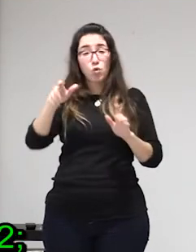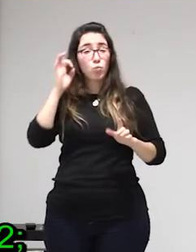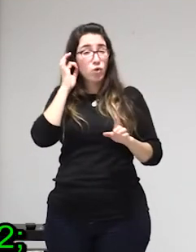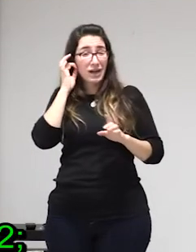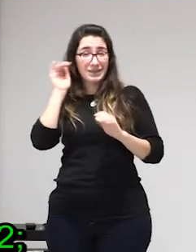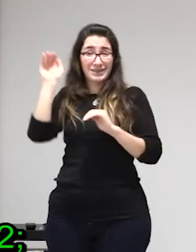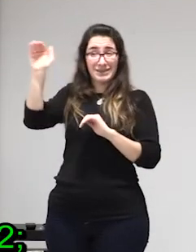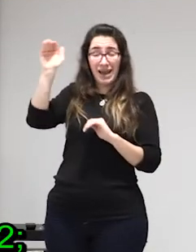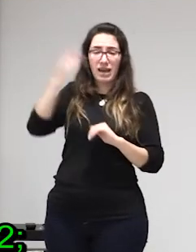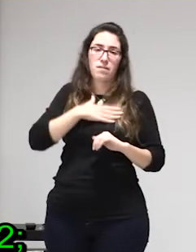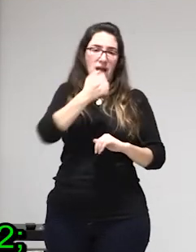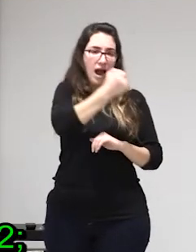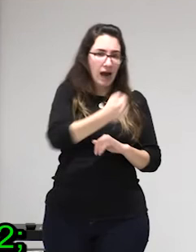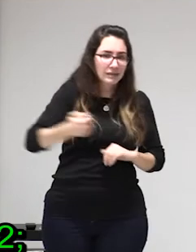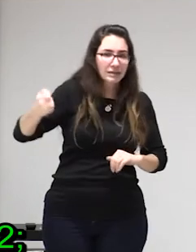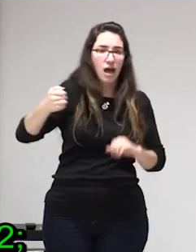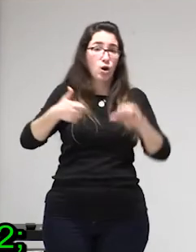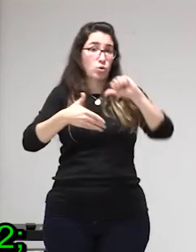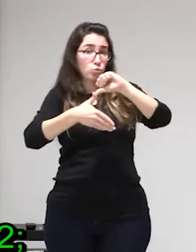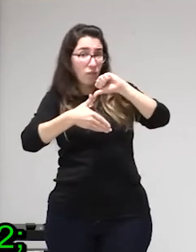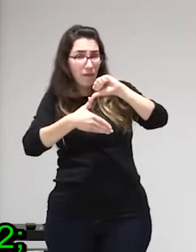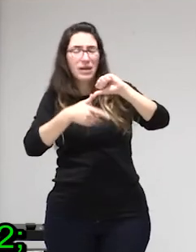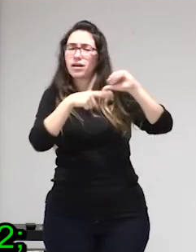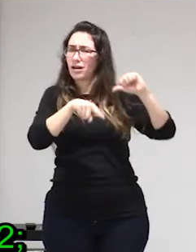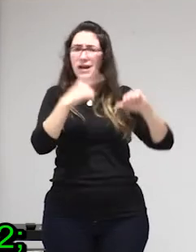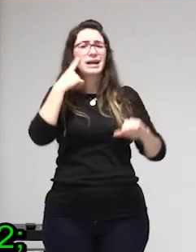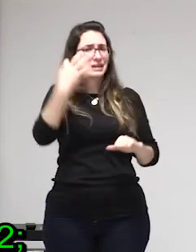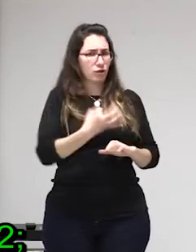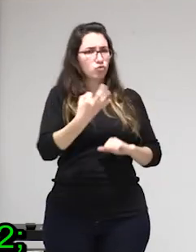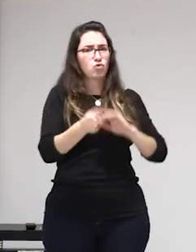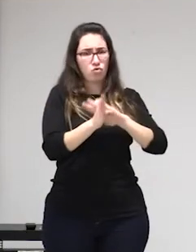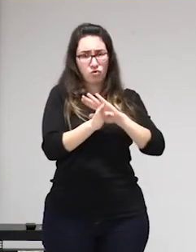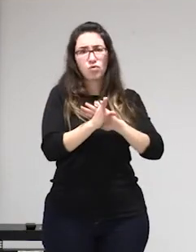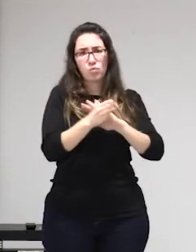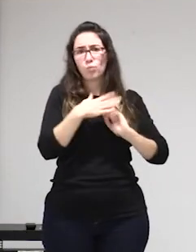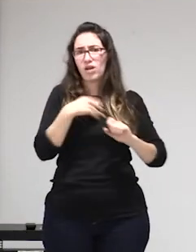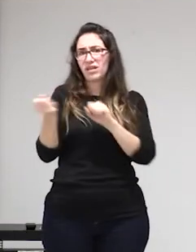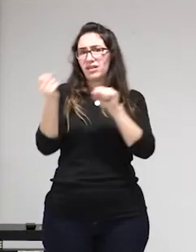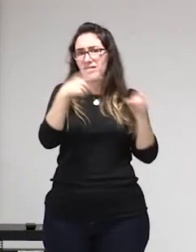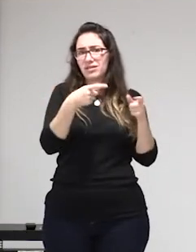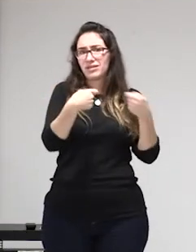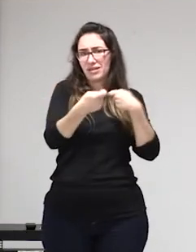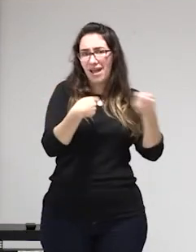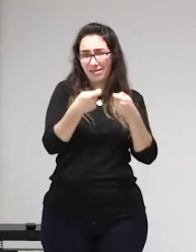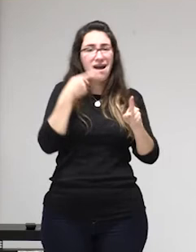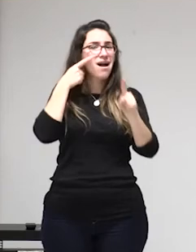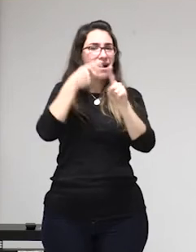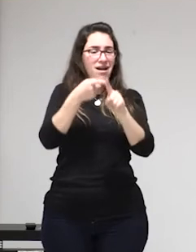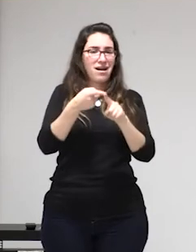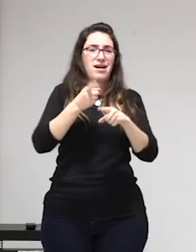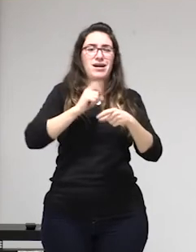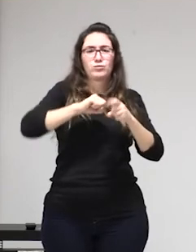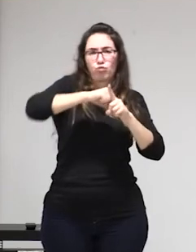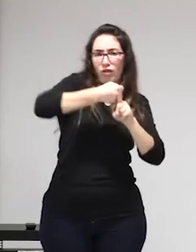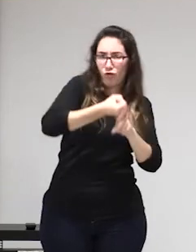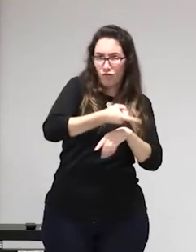el 2013 pues eso desde el 2013 que había 542 2017 de acuerdo en 2017